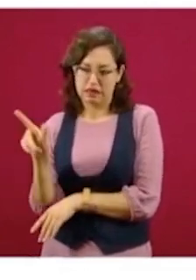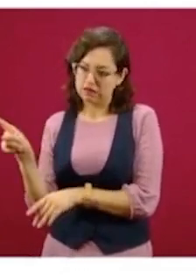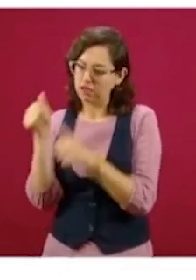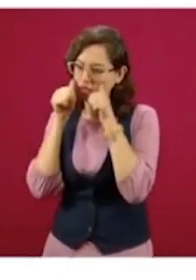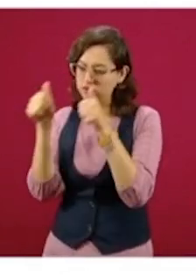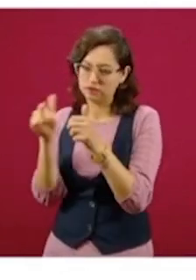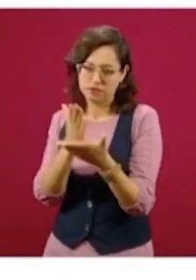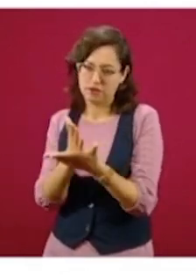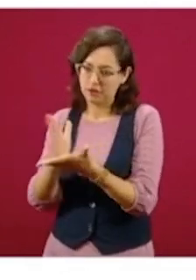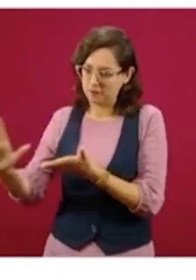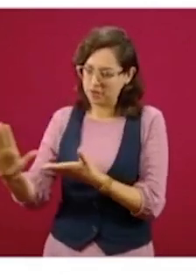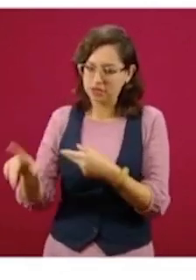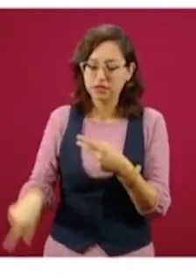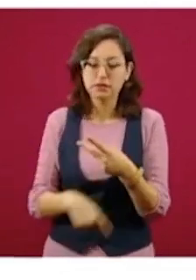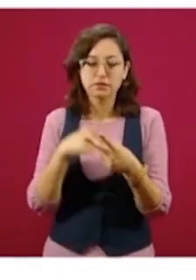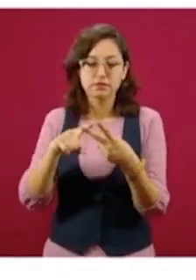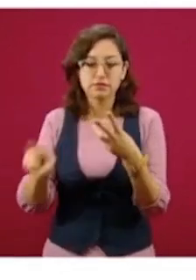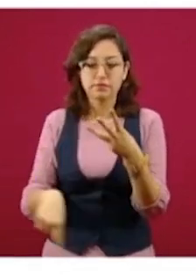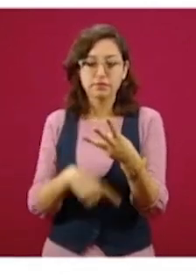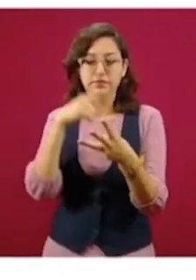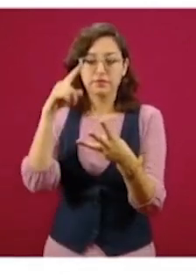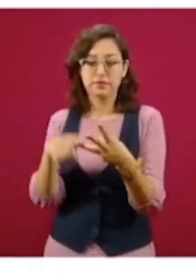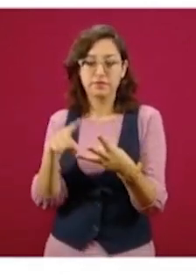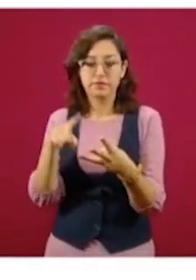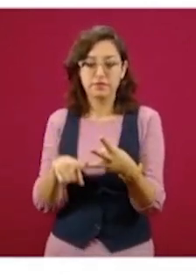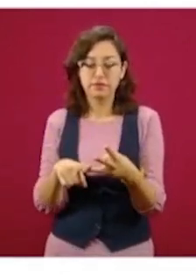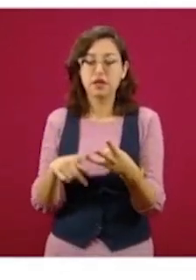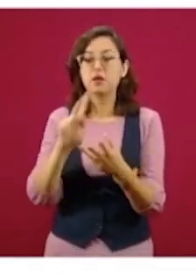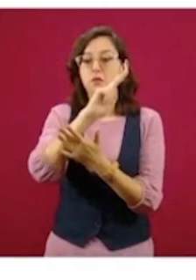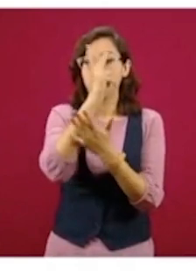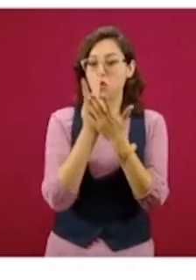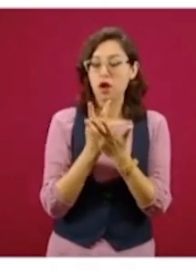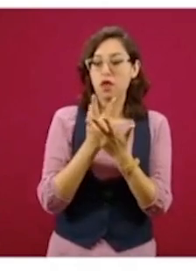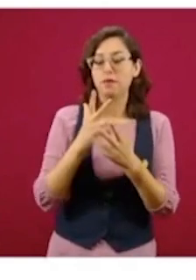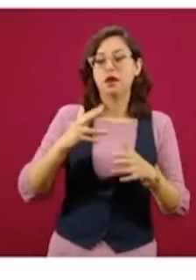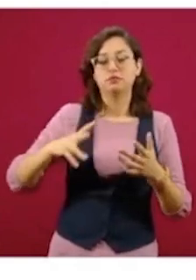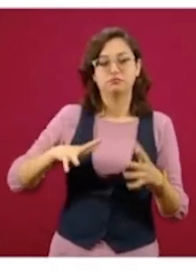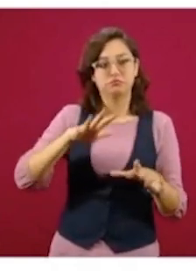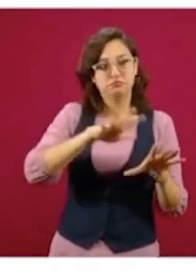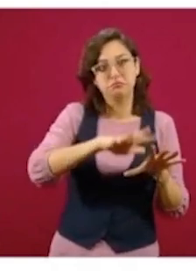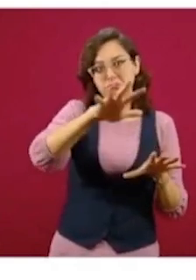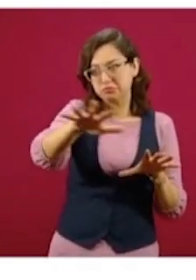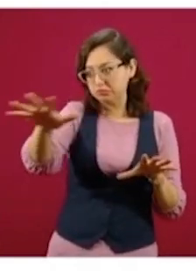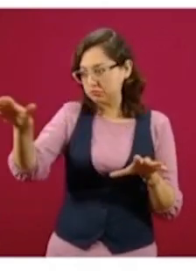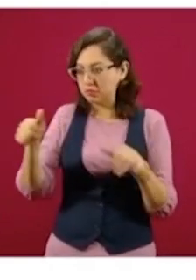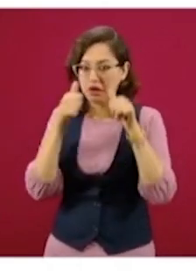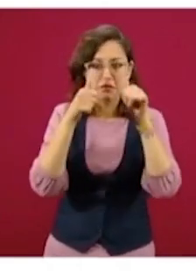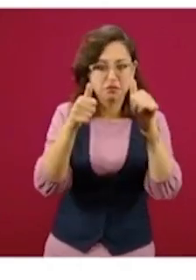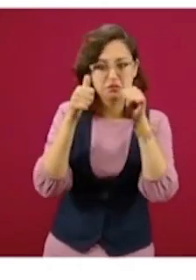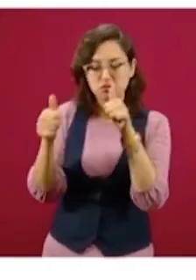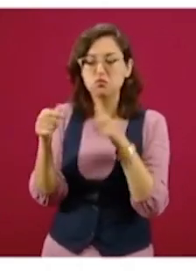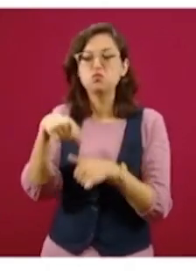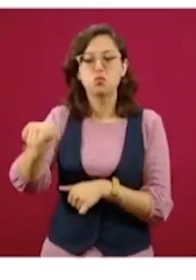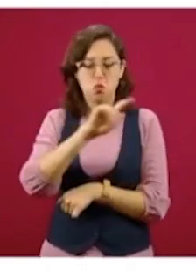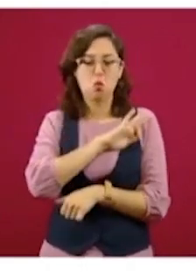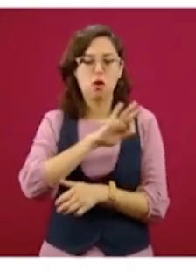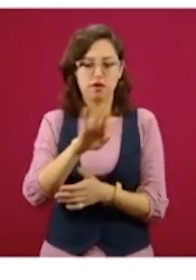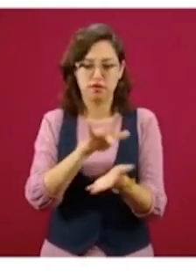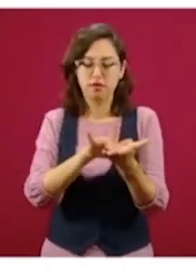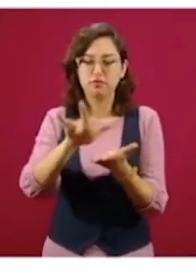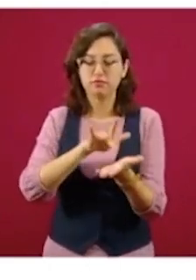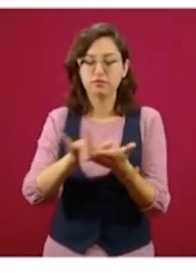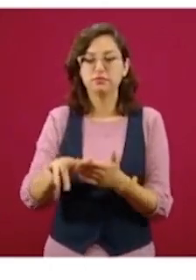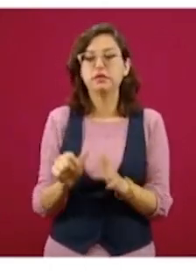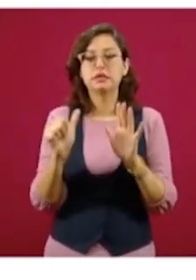este otro sector. Entonces, con solamente estos requisitos pueden obtener un primer apoyo de financiamiento